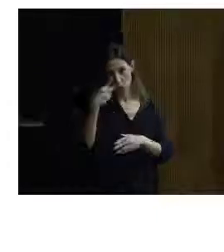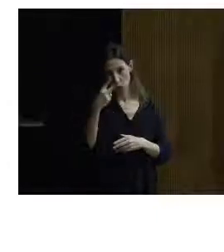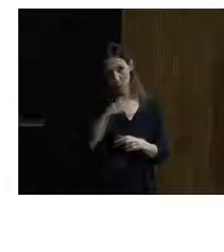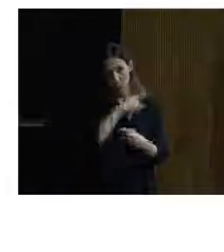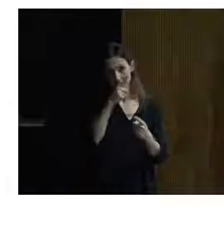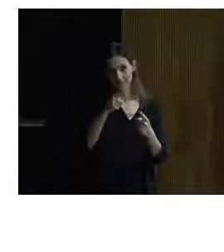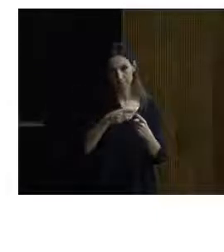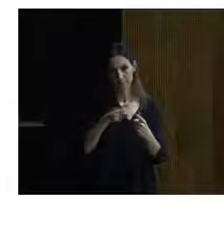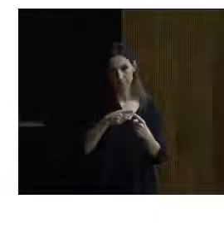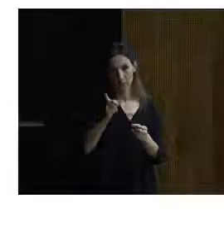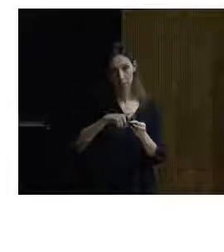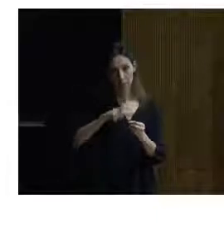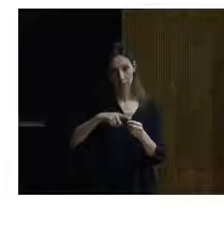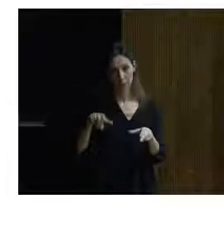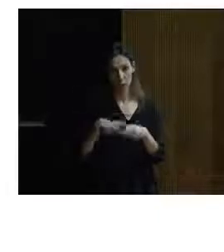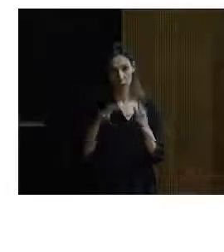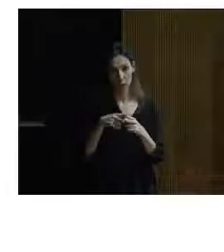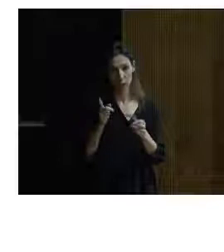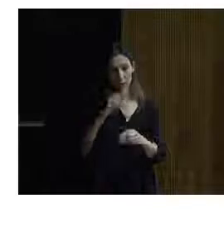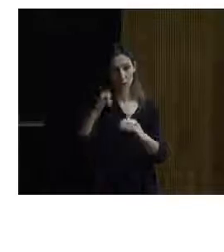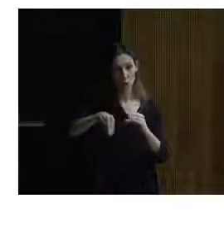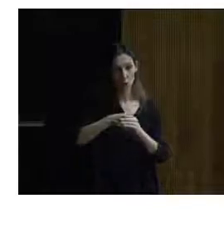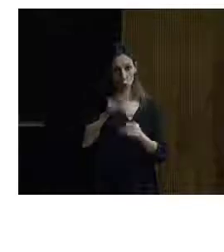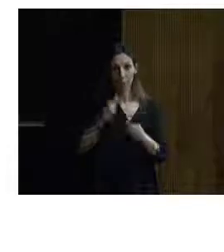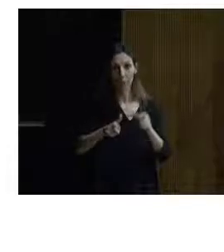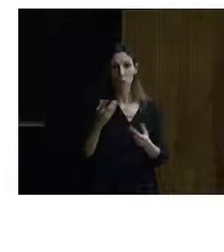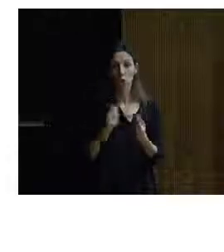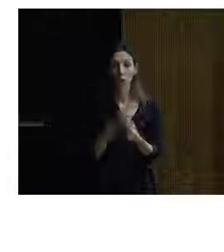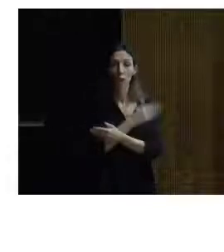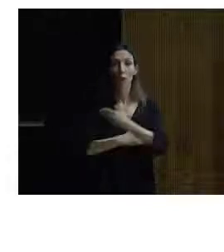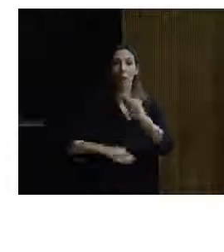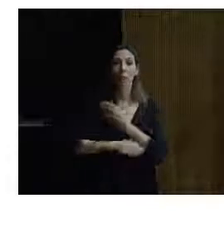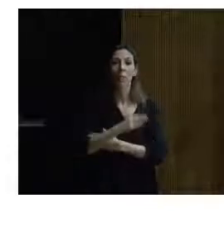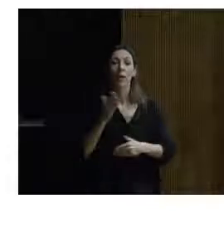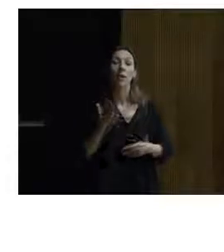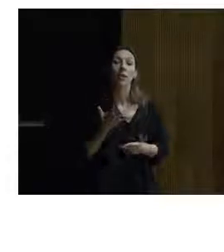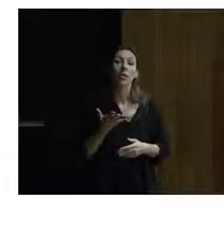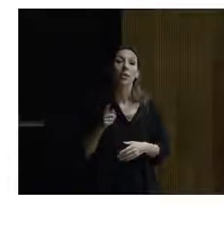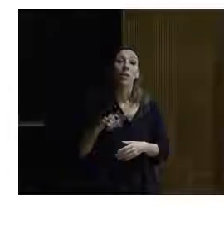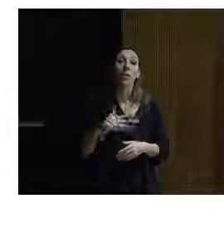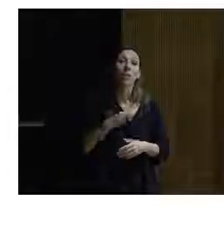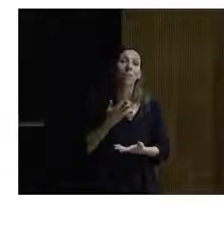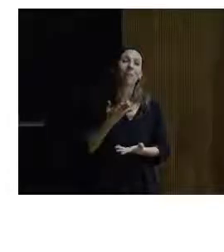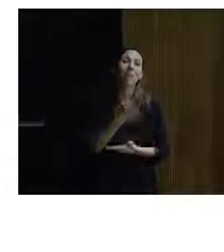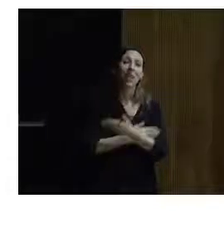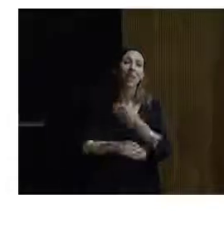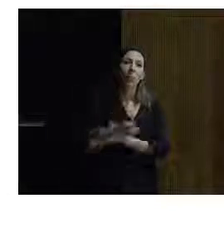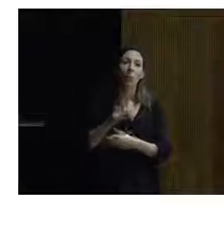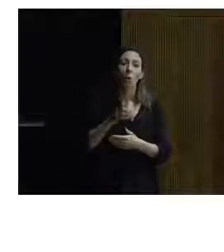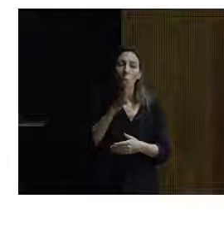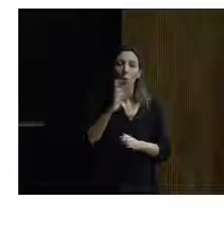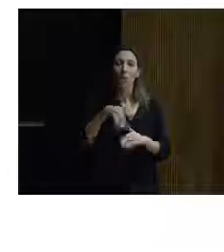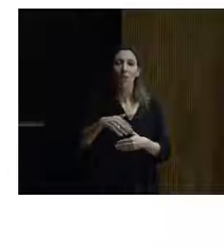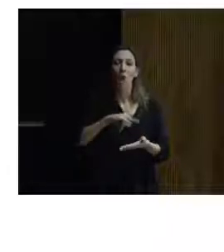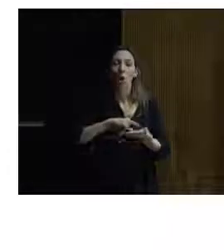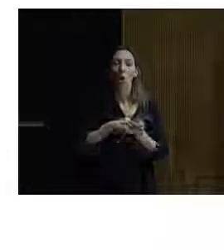Una es la participación social y la inclusión de las personas con discapacidad. Y quizá, bueno, no con las personas con discapacidad, porque al final el proyecto se